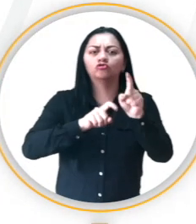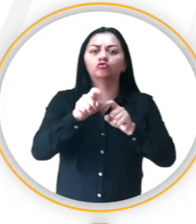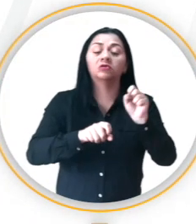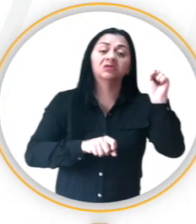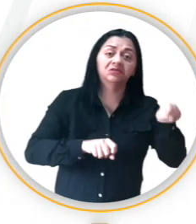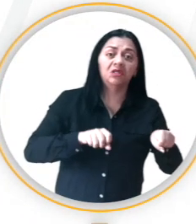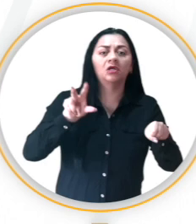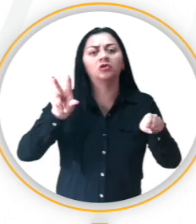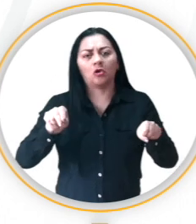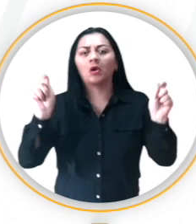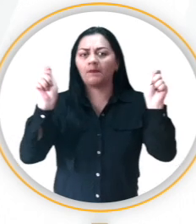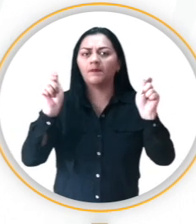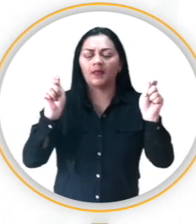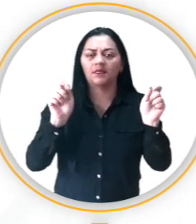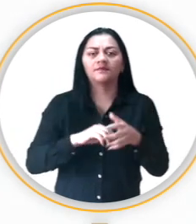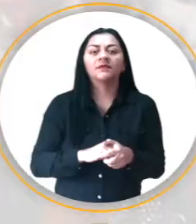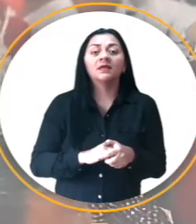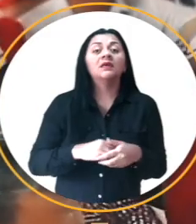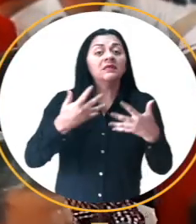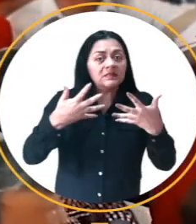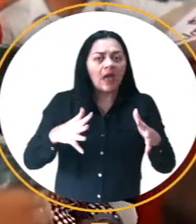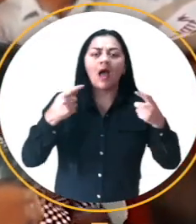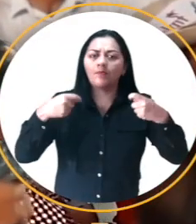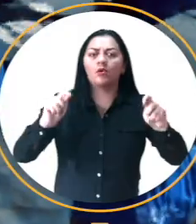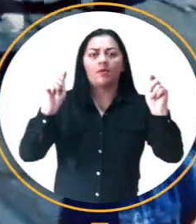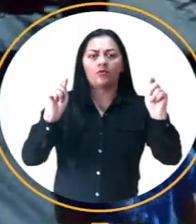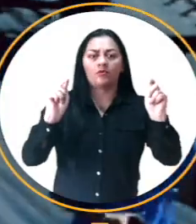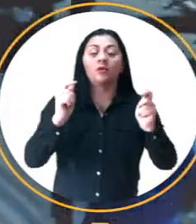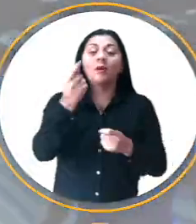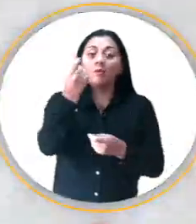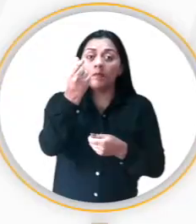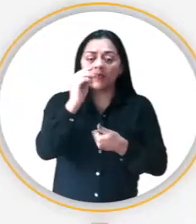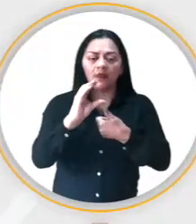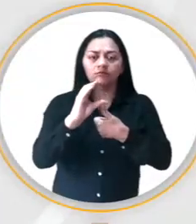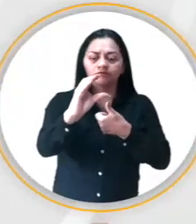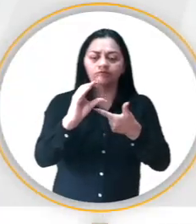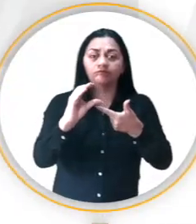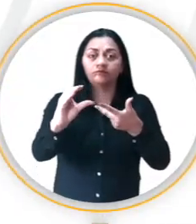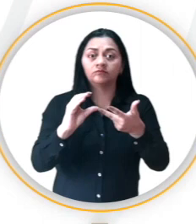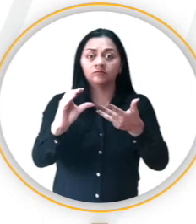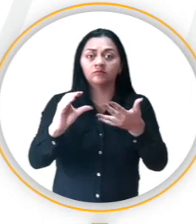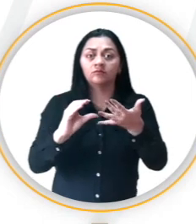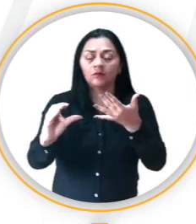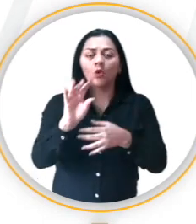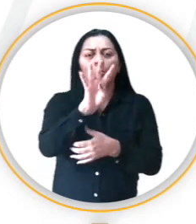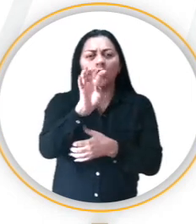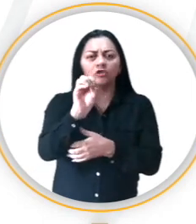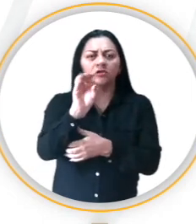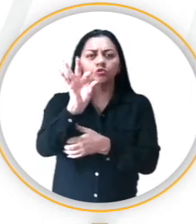referéndum y consulta popular 2024, para las cuales fueron calificadas, y se les asignará un fondo de 409